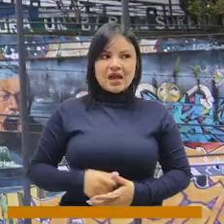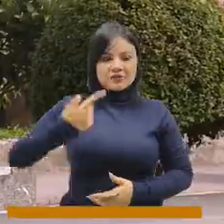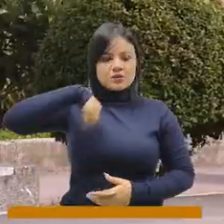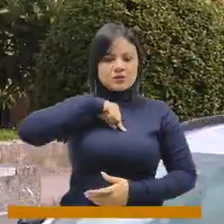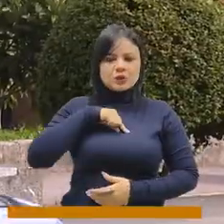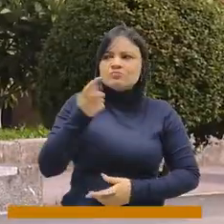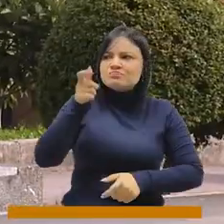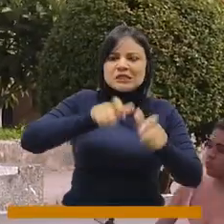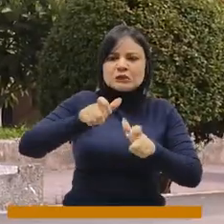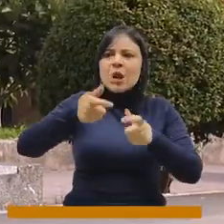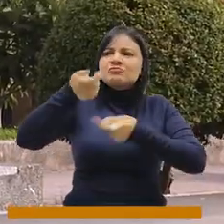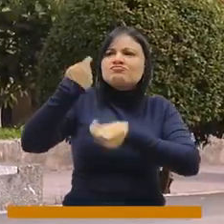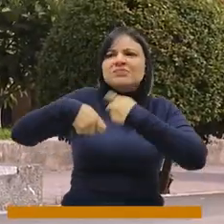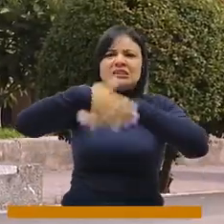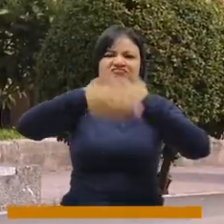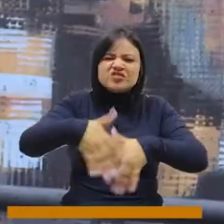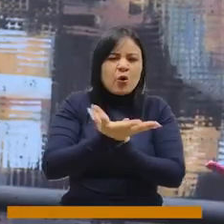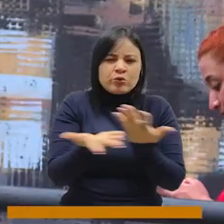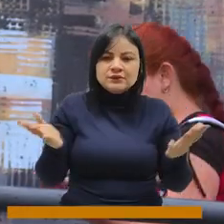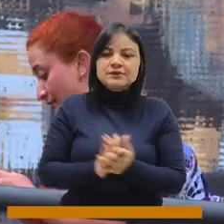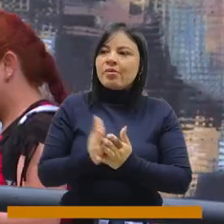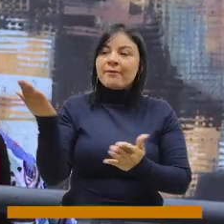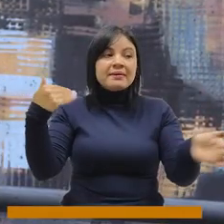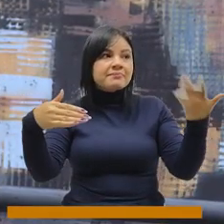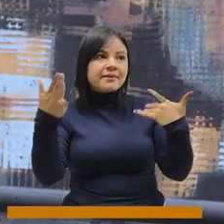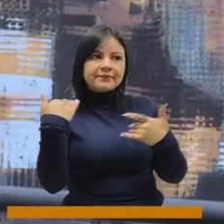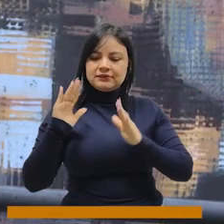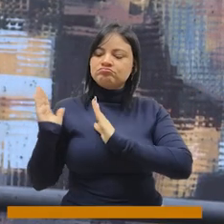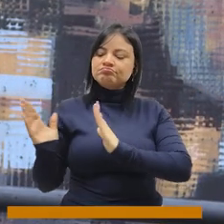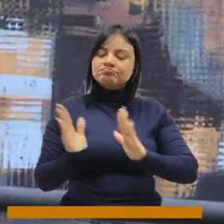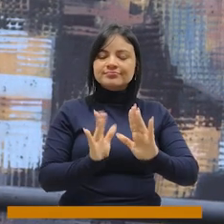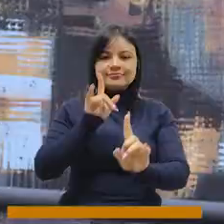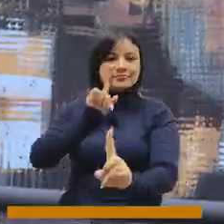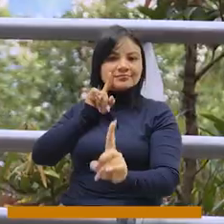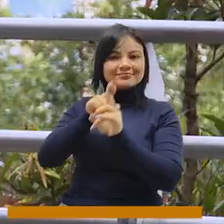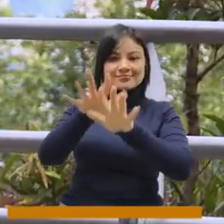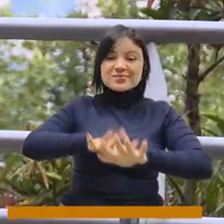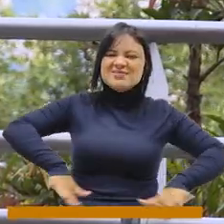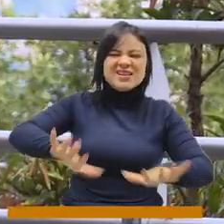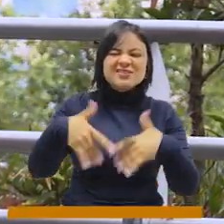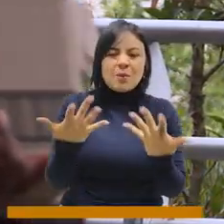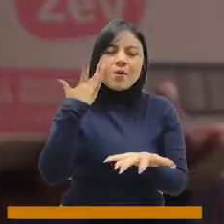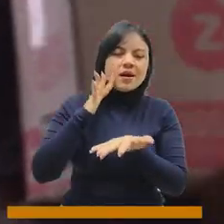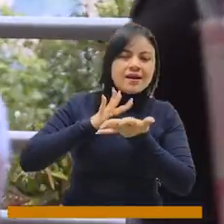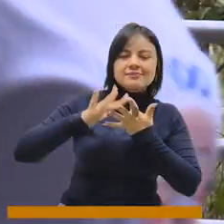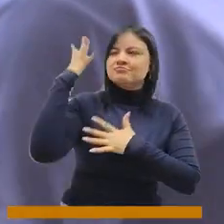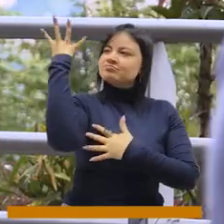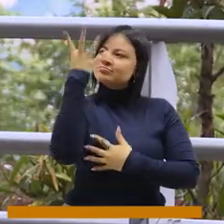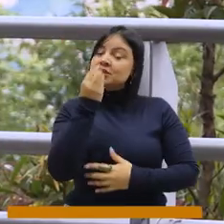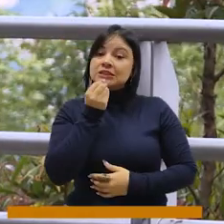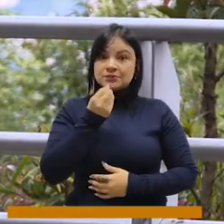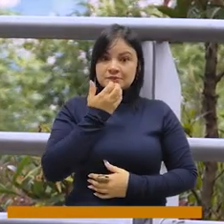Como entero de Informal hemos estado haciendo un trabajo organizativo, nos hemos unido para trabajar en pro de mantener estos espacios bonitos, de que